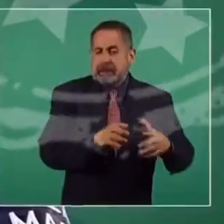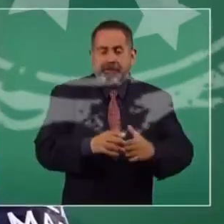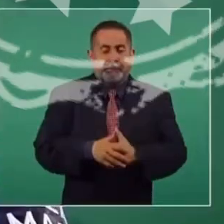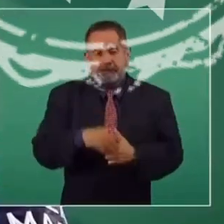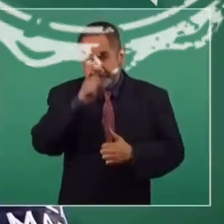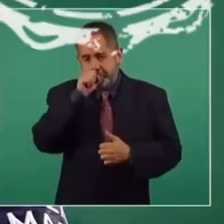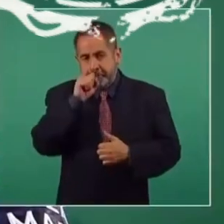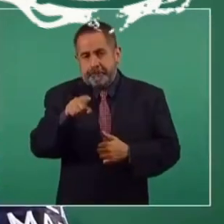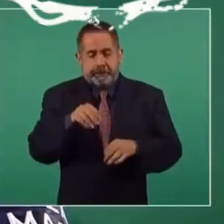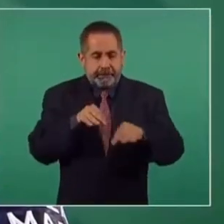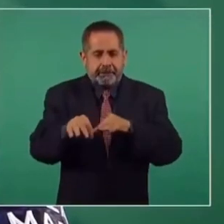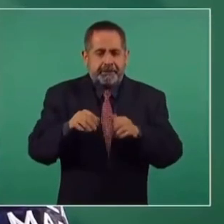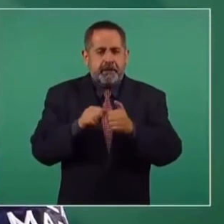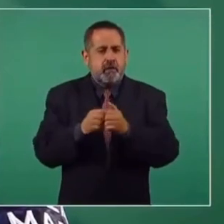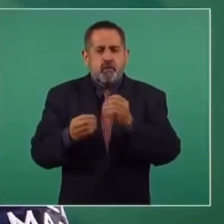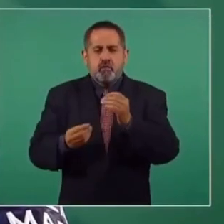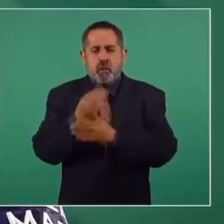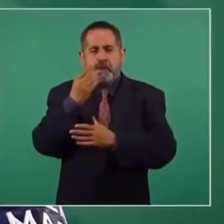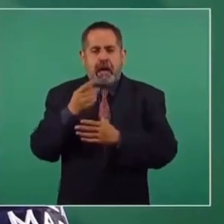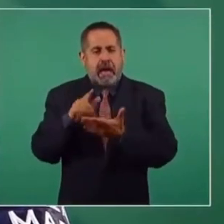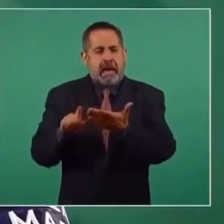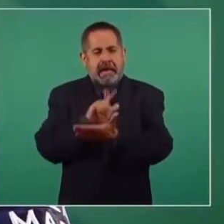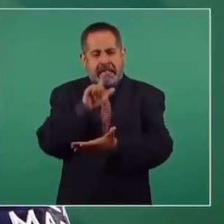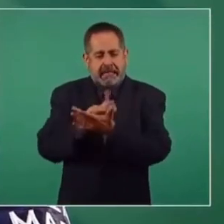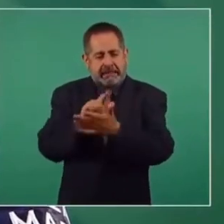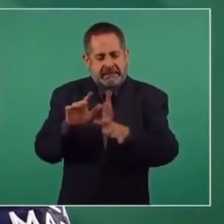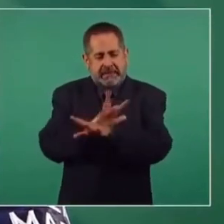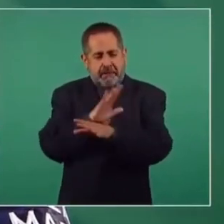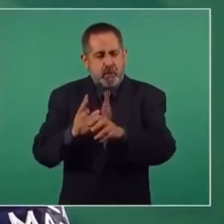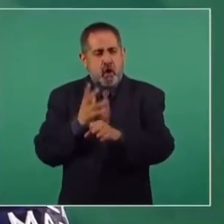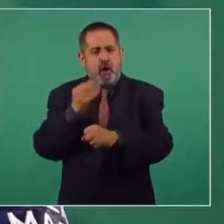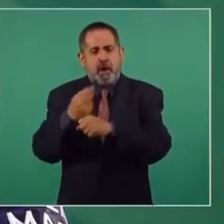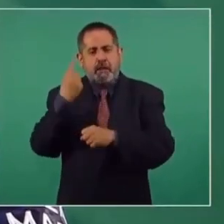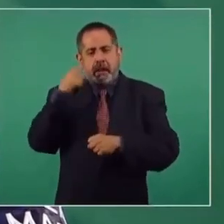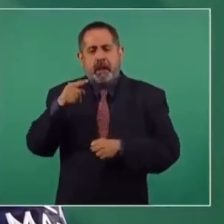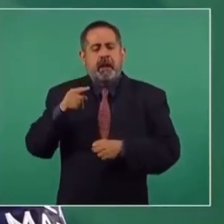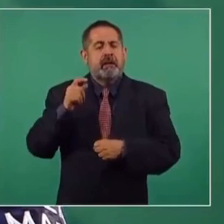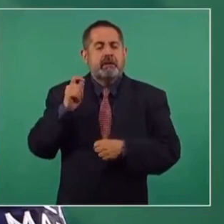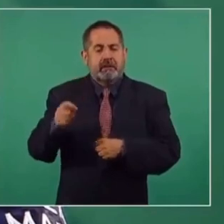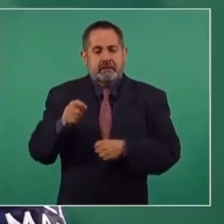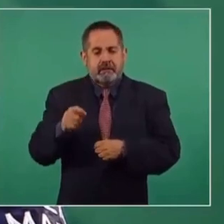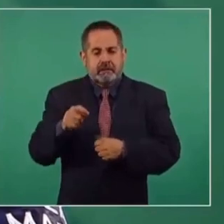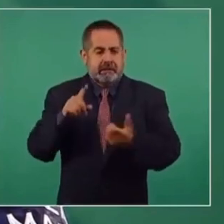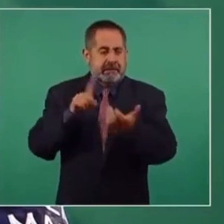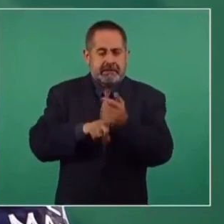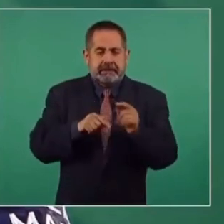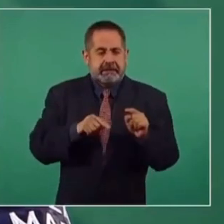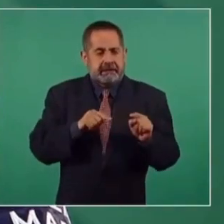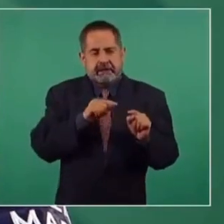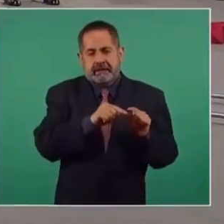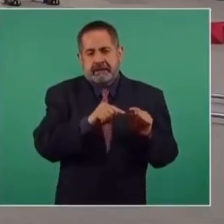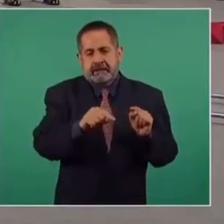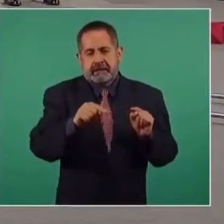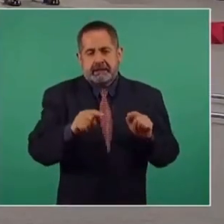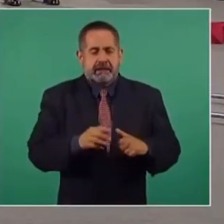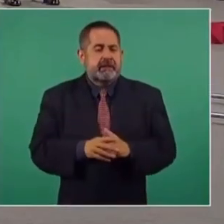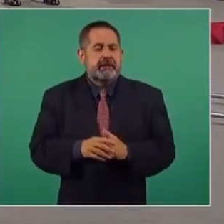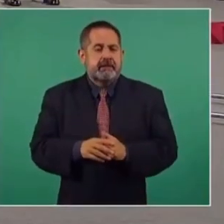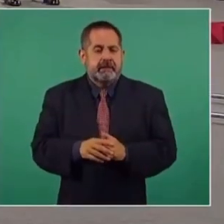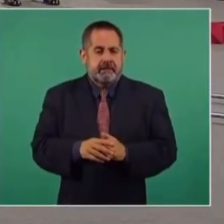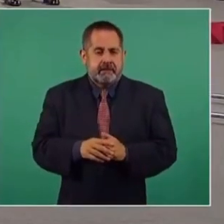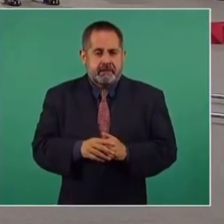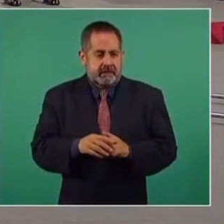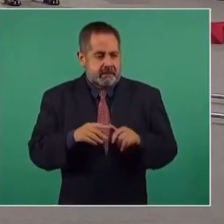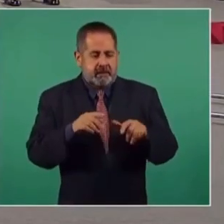Estamos trabajando en una nueva reforma para poder meter dentro de los